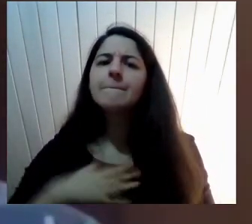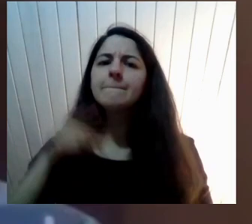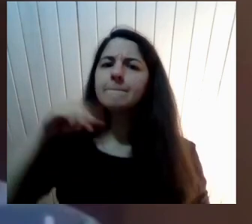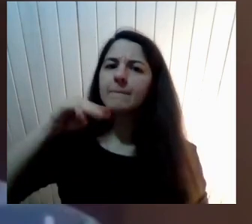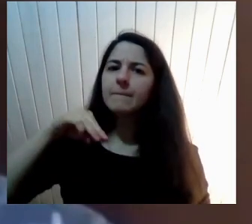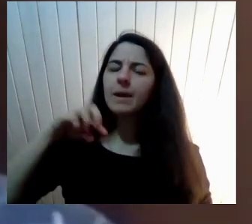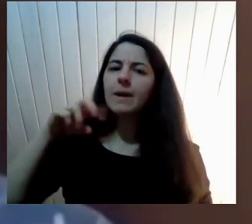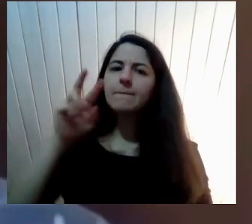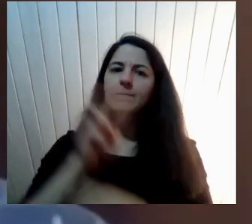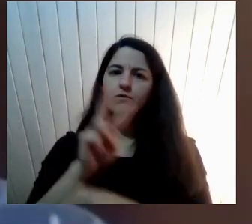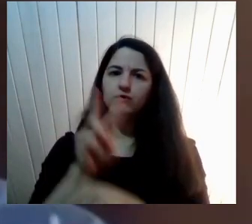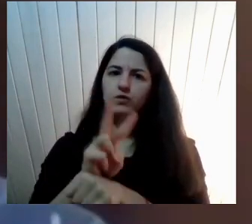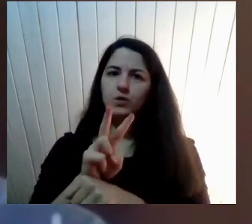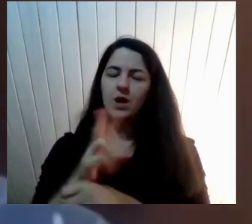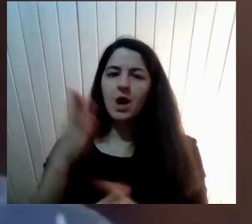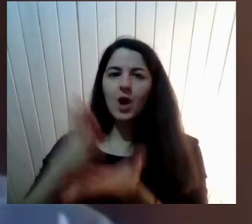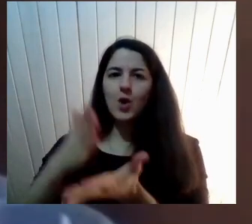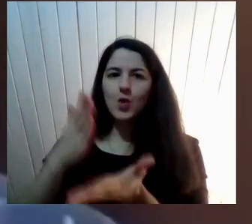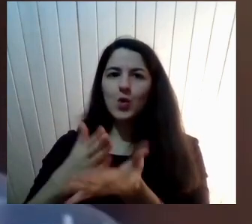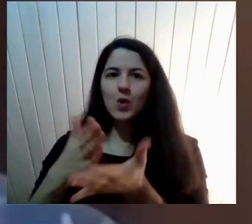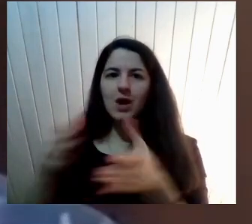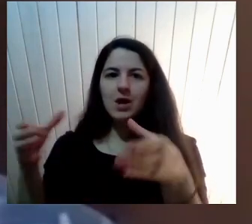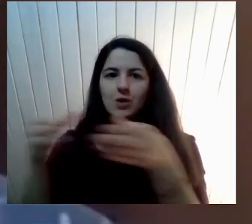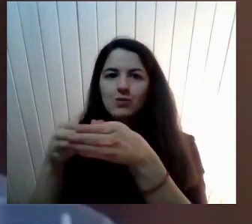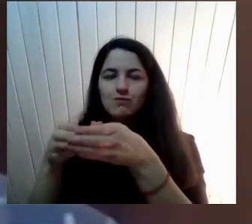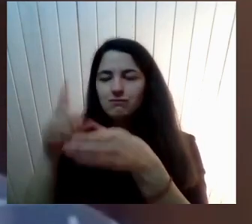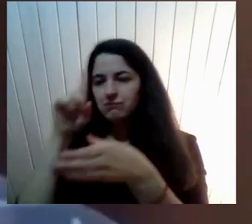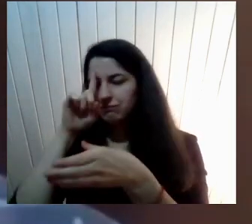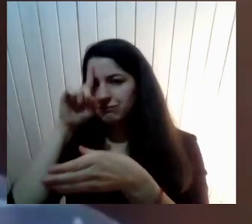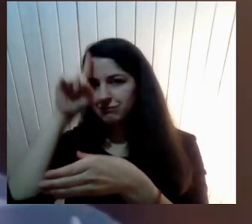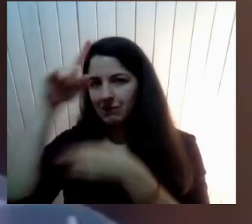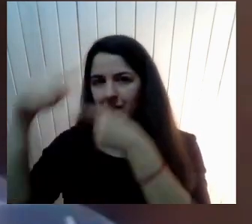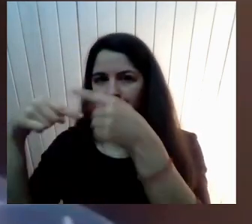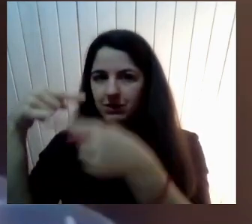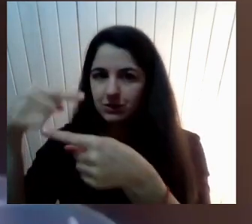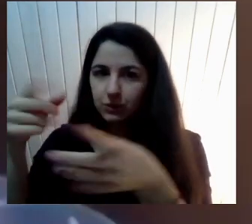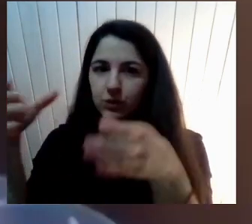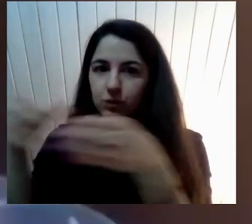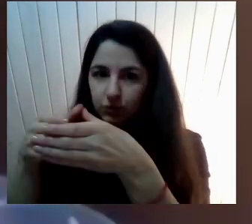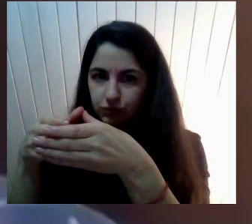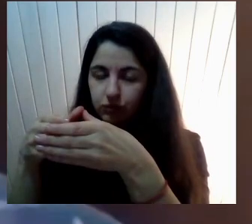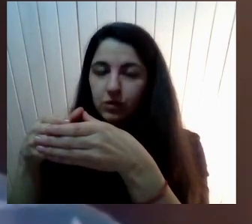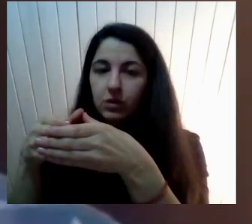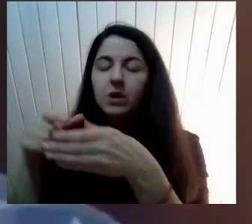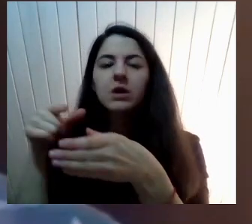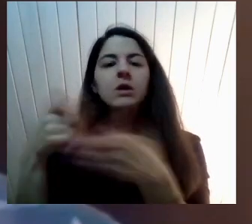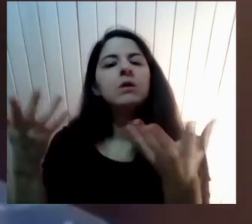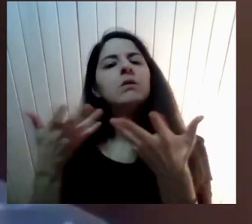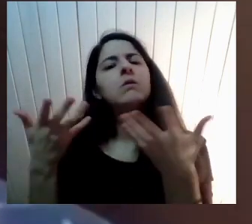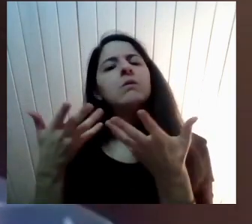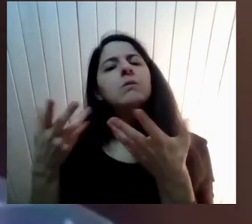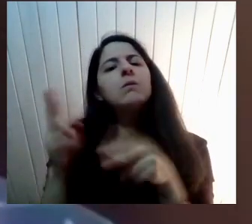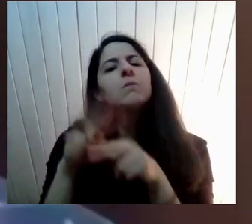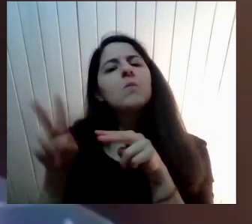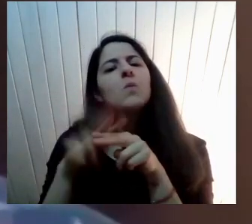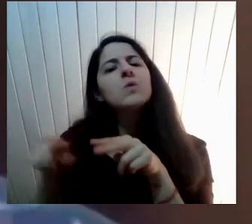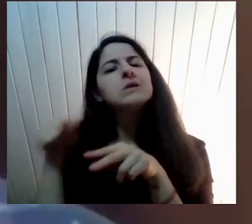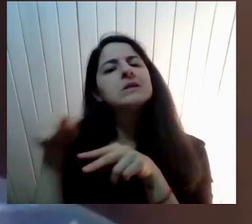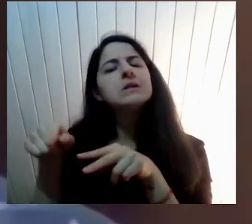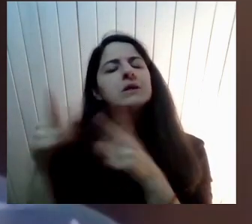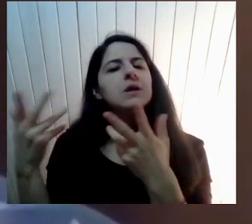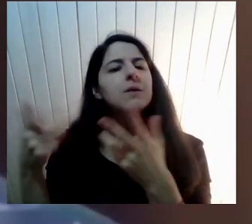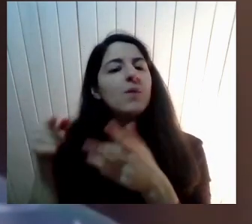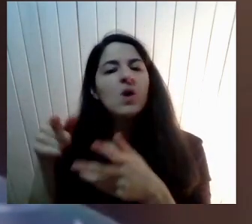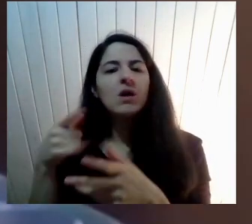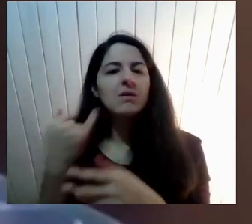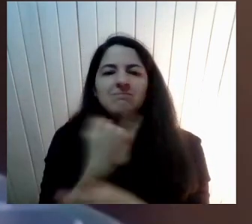¿Quiere saber Qué estrategias Se pueden aplicar En estos espacios Donde la educación No se exista No es prioridad En ningún caso Saludos Y gracias